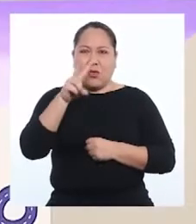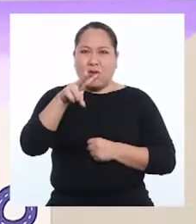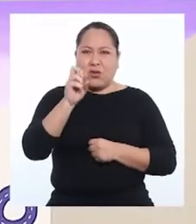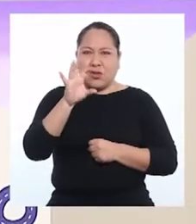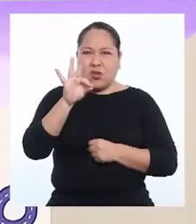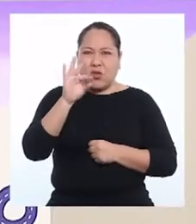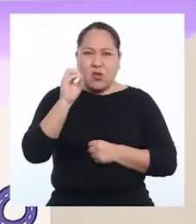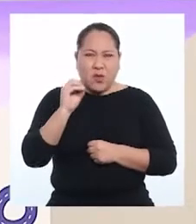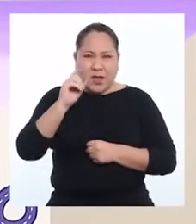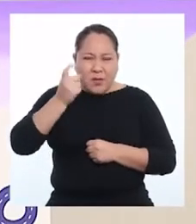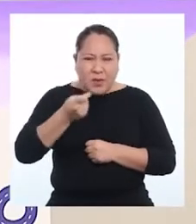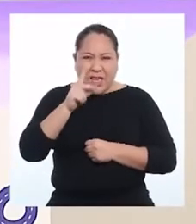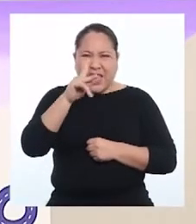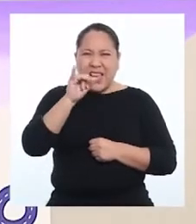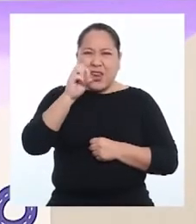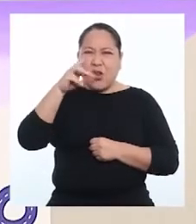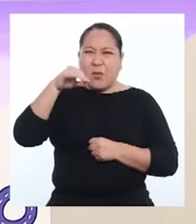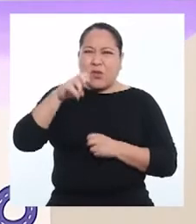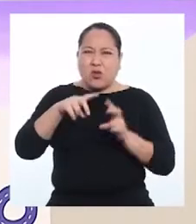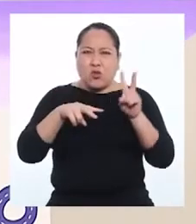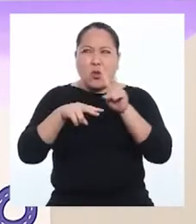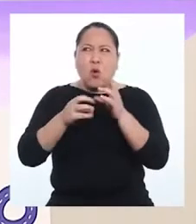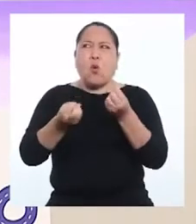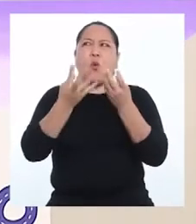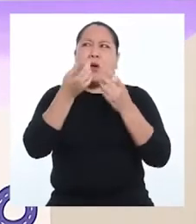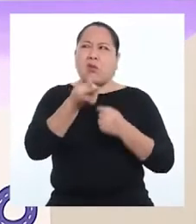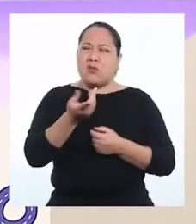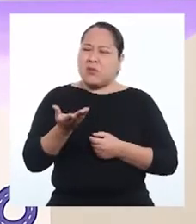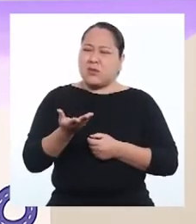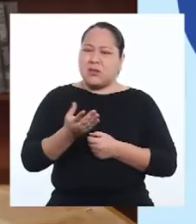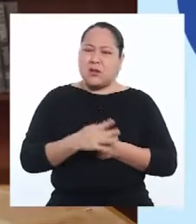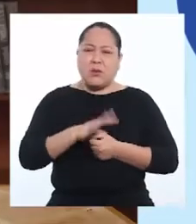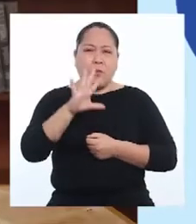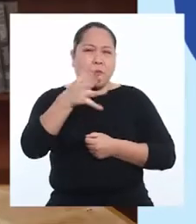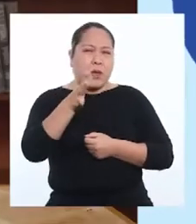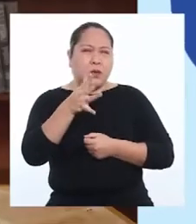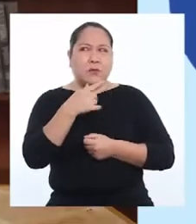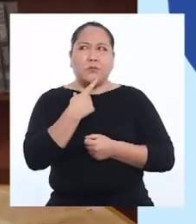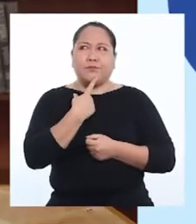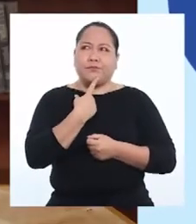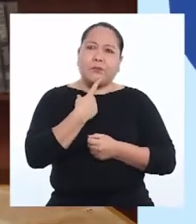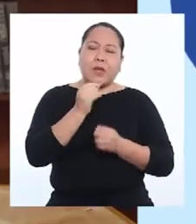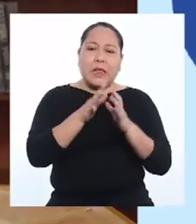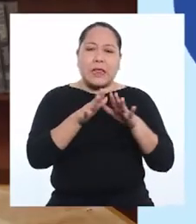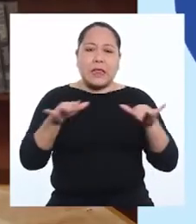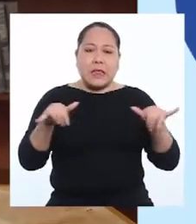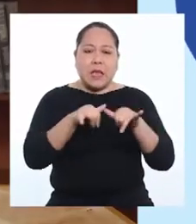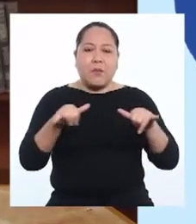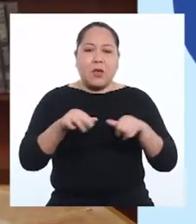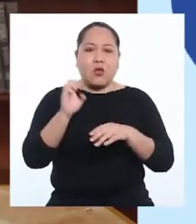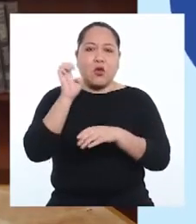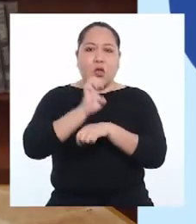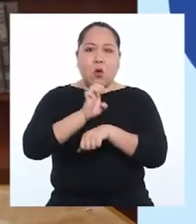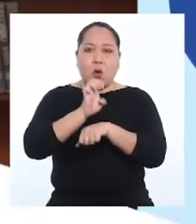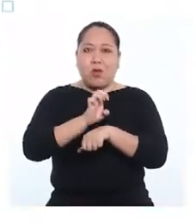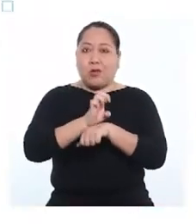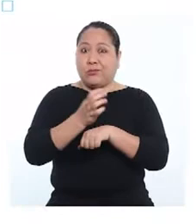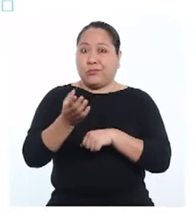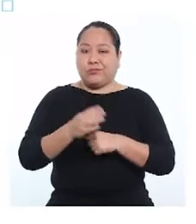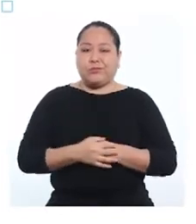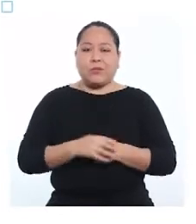¿290.000 kilómetros cuadrados? ¿Cuánto es eso? Más o menos como el tamaño del Ecuador.